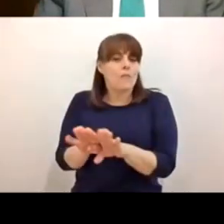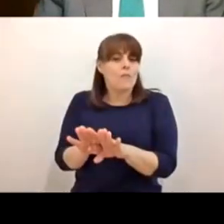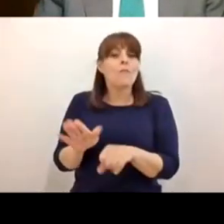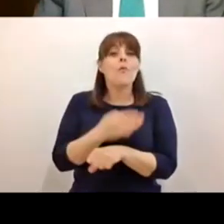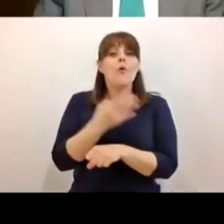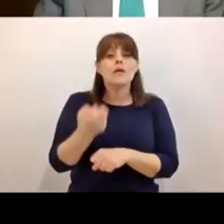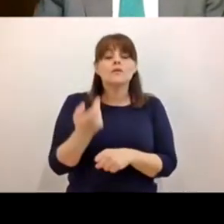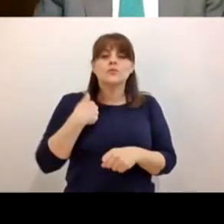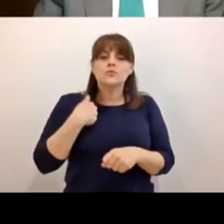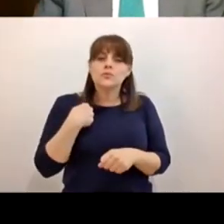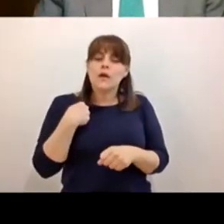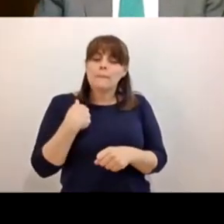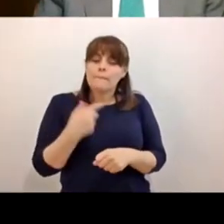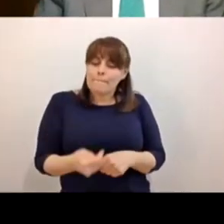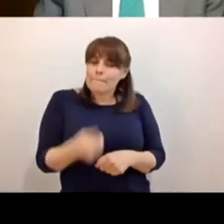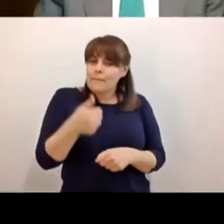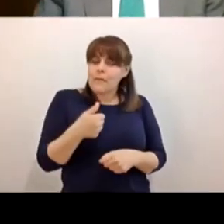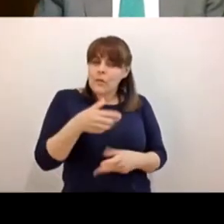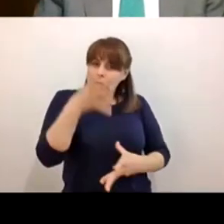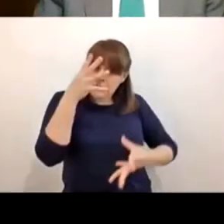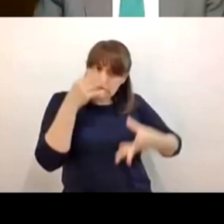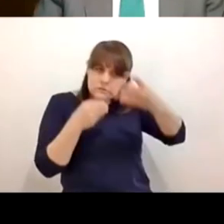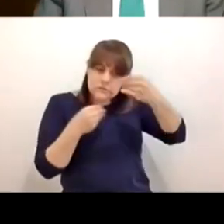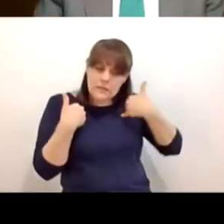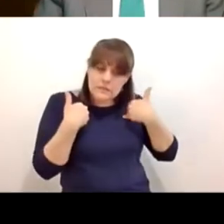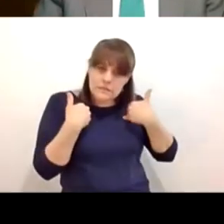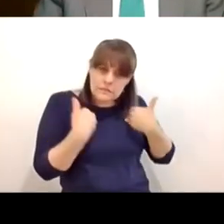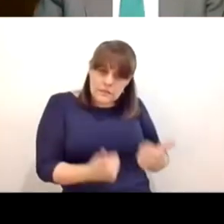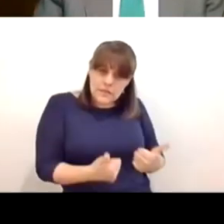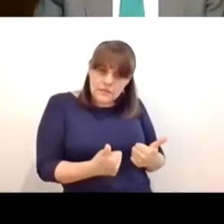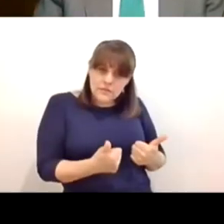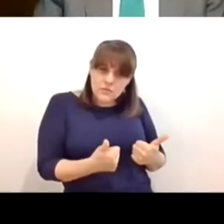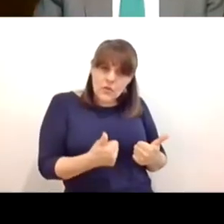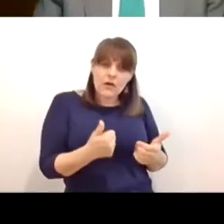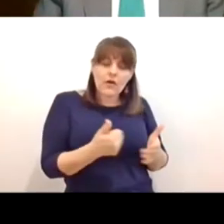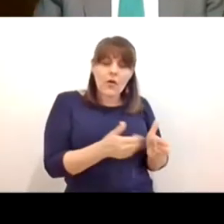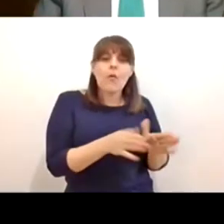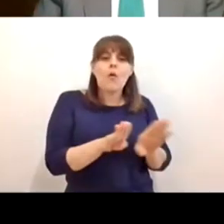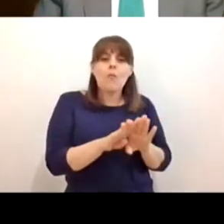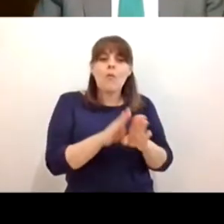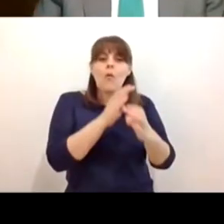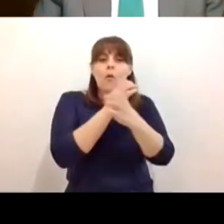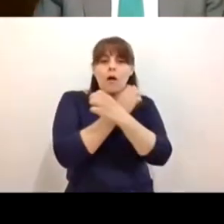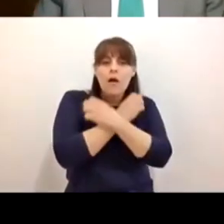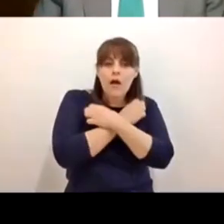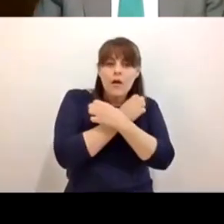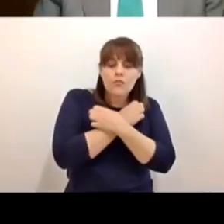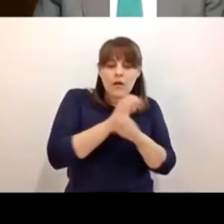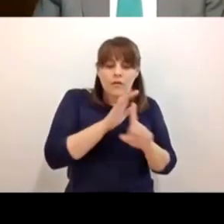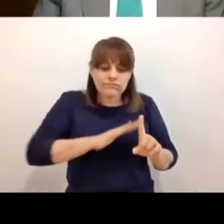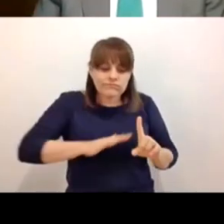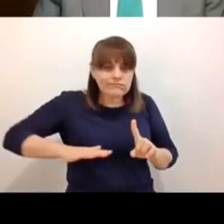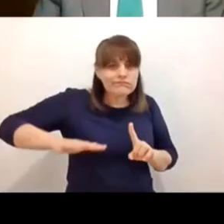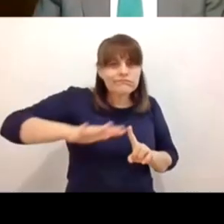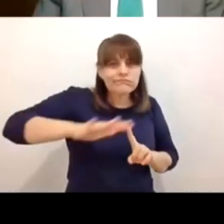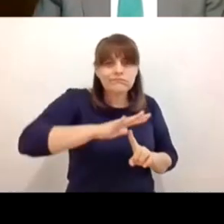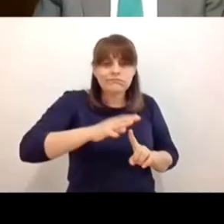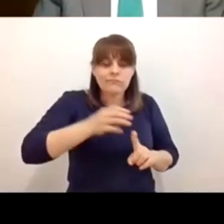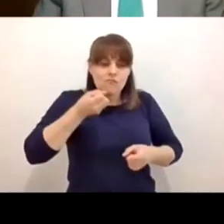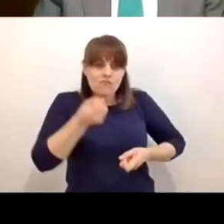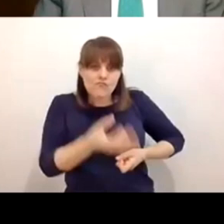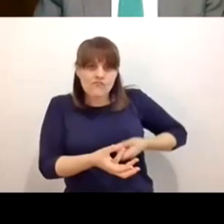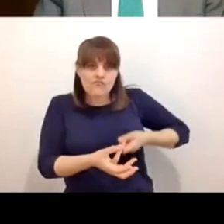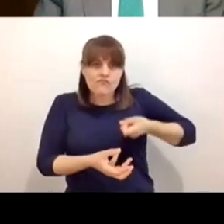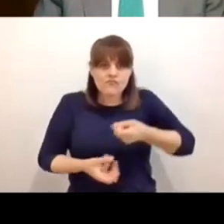todo lo que el sistema educativo fue construyendo en distintos engranajes cuando yo he